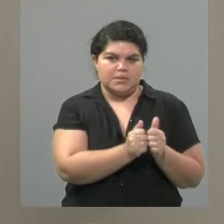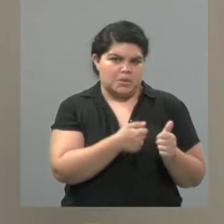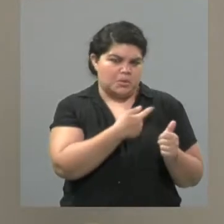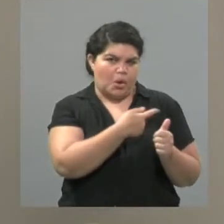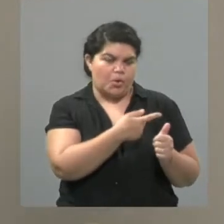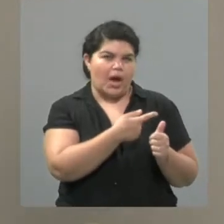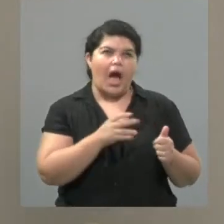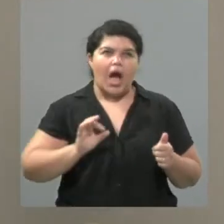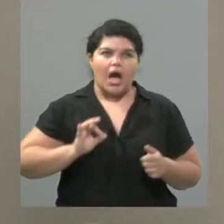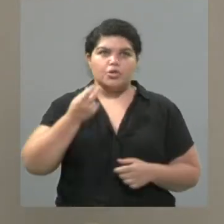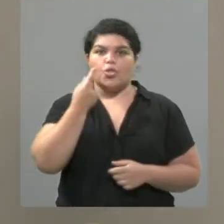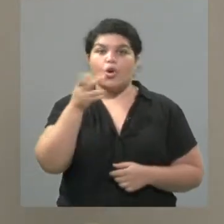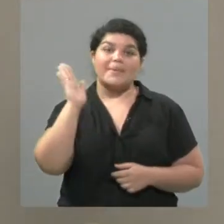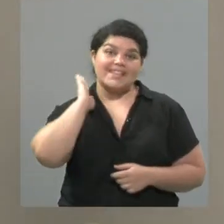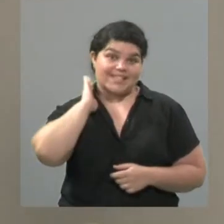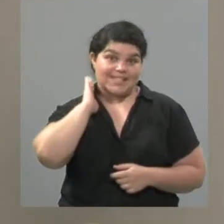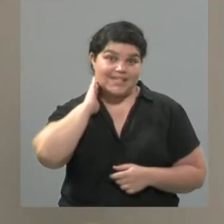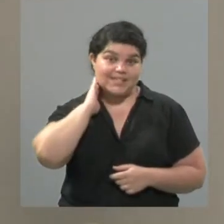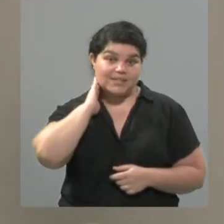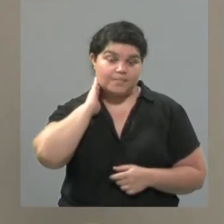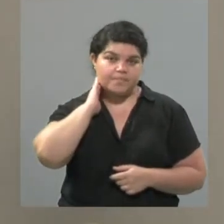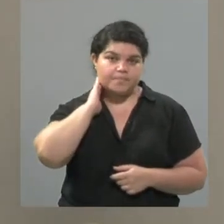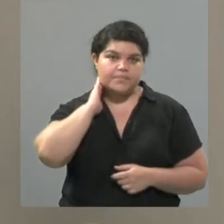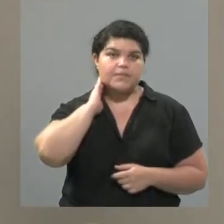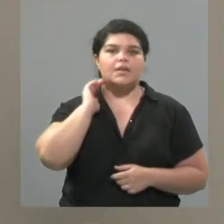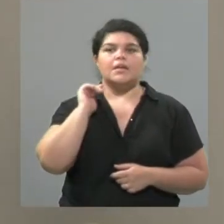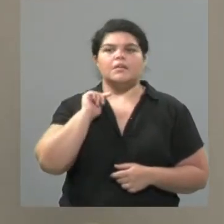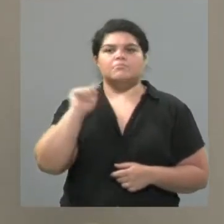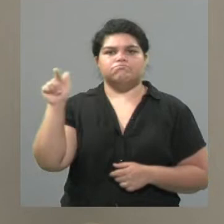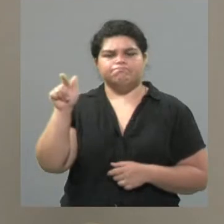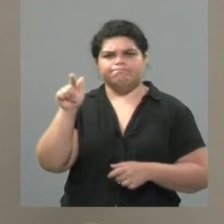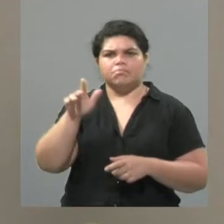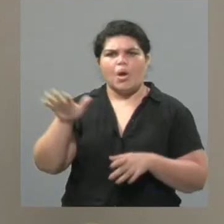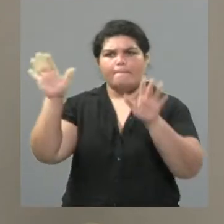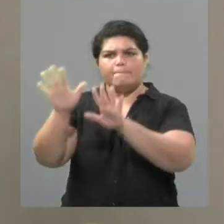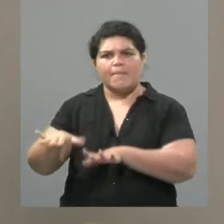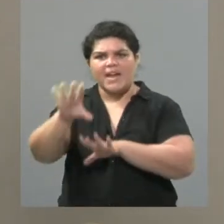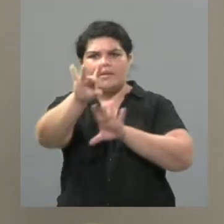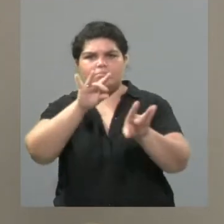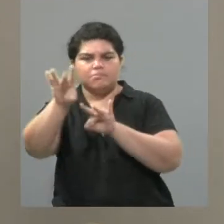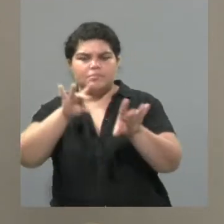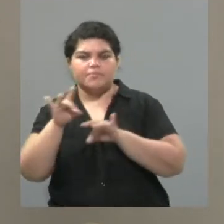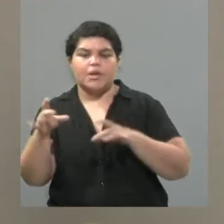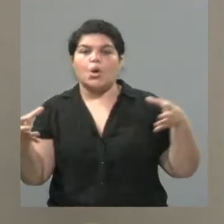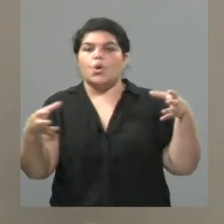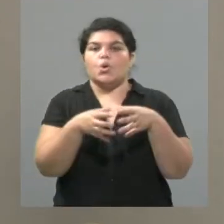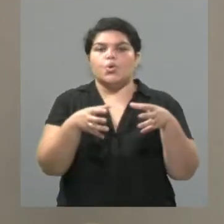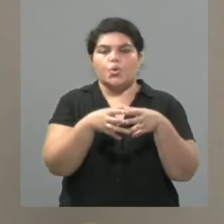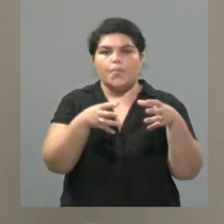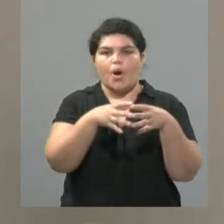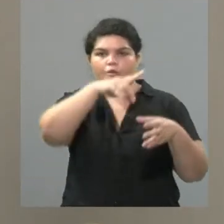2016, a partir de una convocatoria para formar parte del seleccionado federal de tango que se hizo,